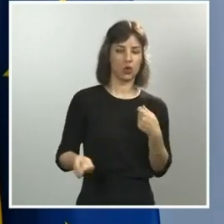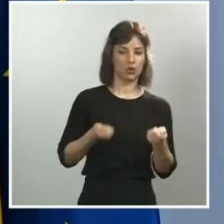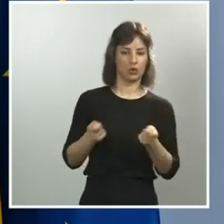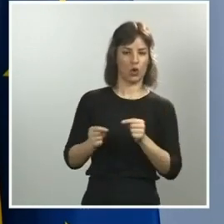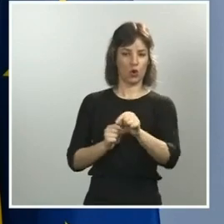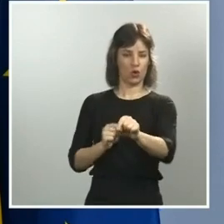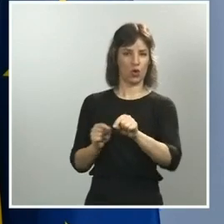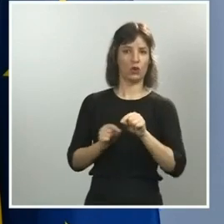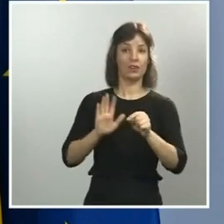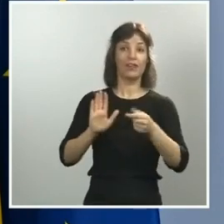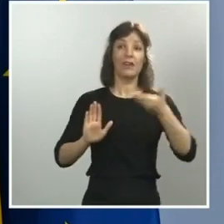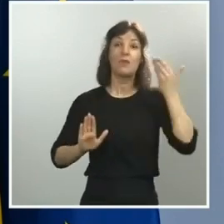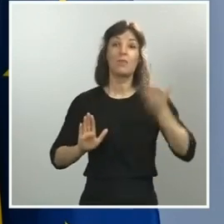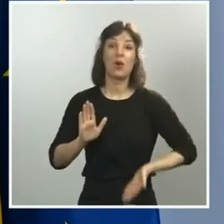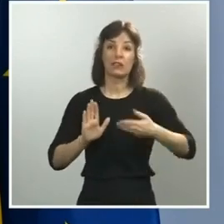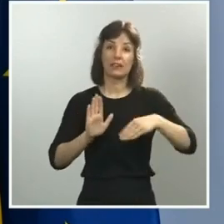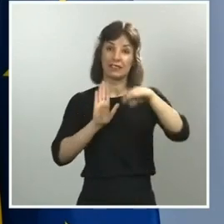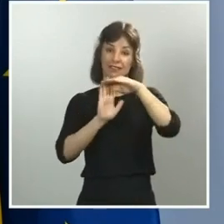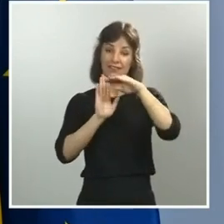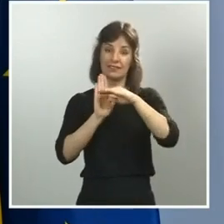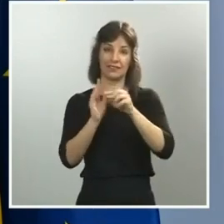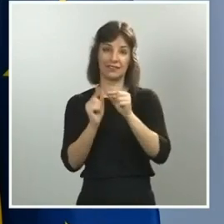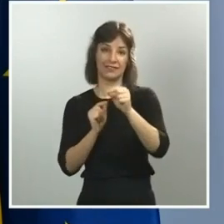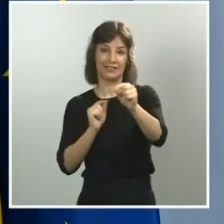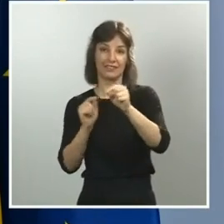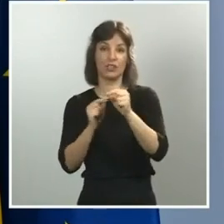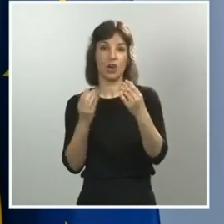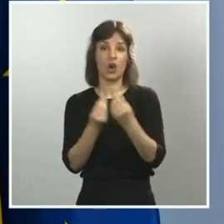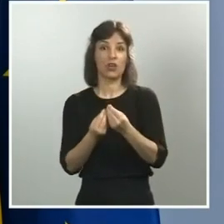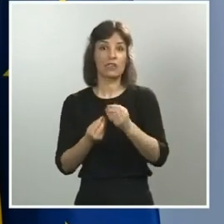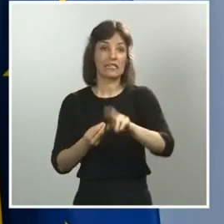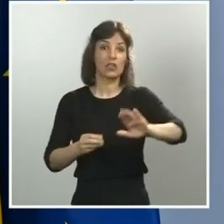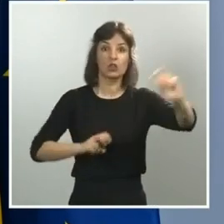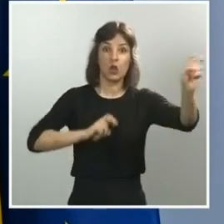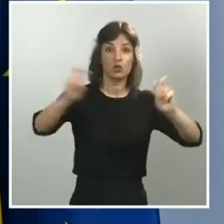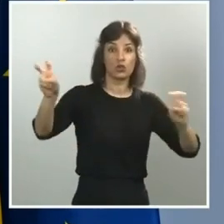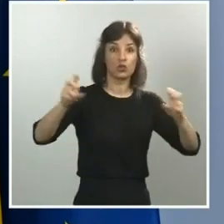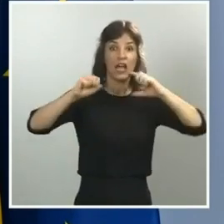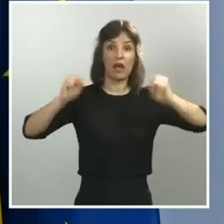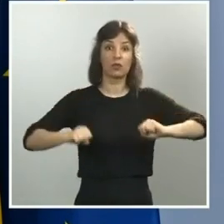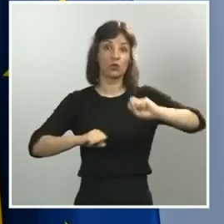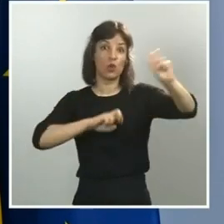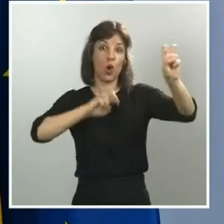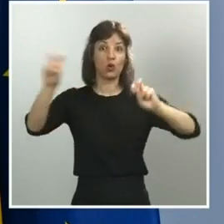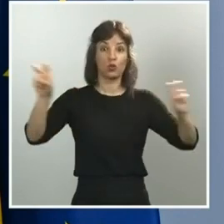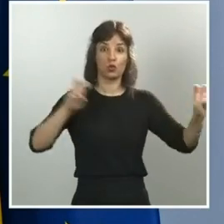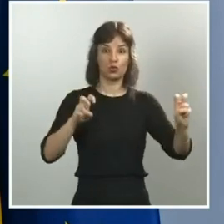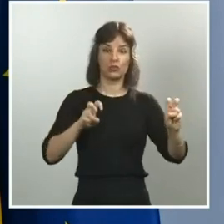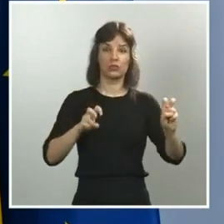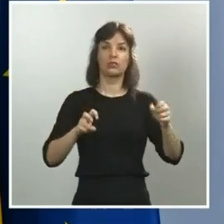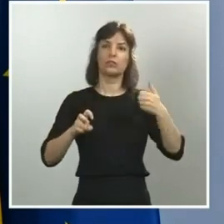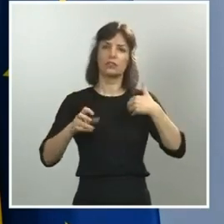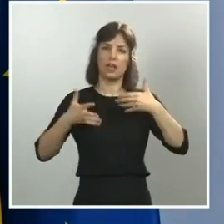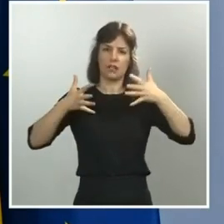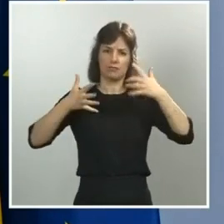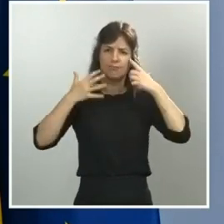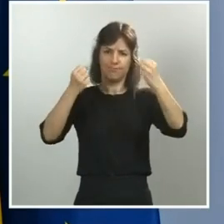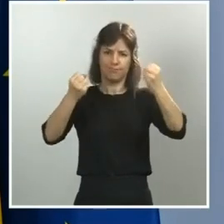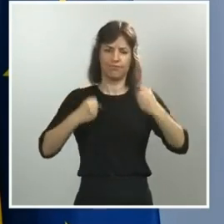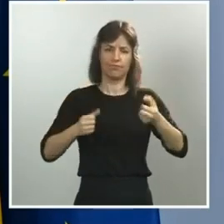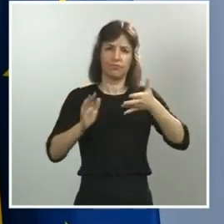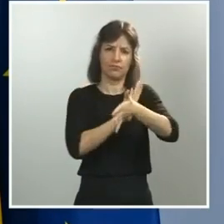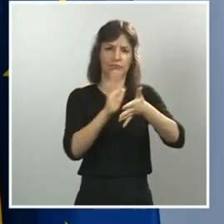las medidas de distanciamiento social con otros niños y con otros adultos que ya han aconsejado a las autoridades sanitarias. Se permite